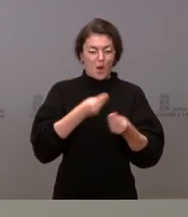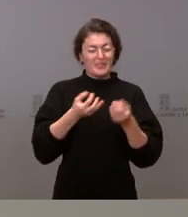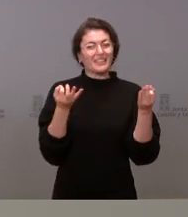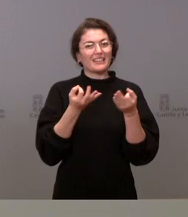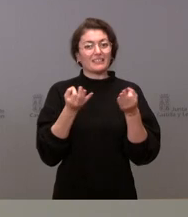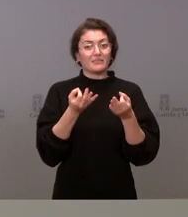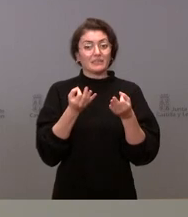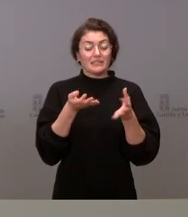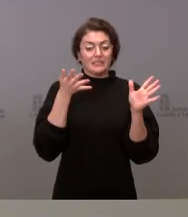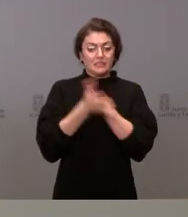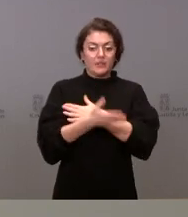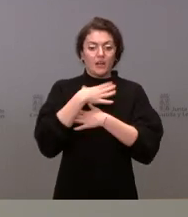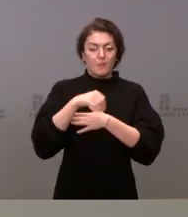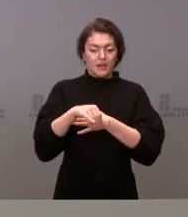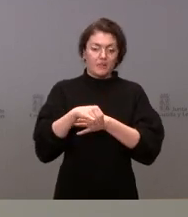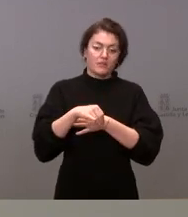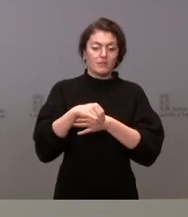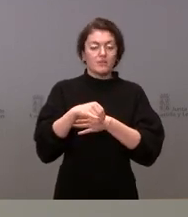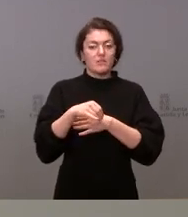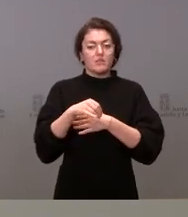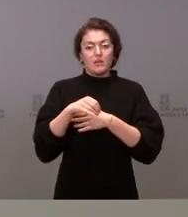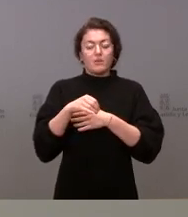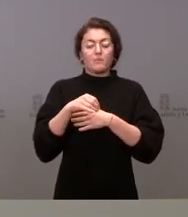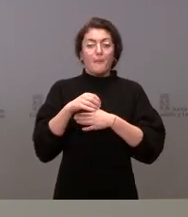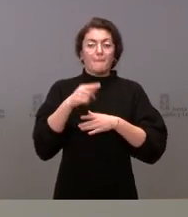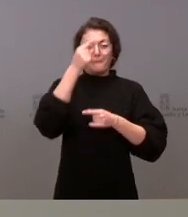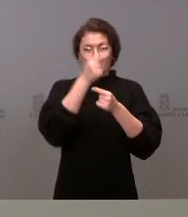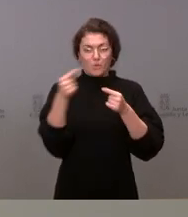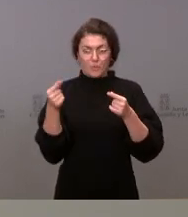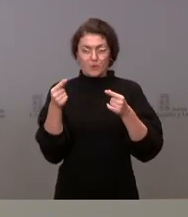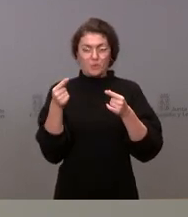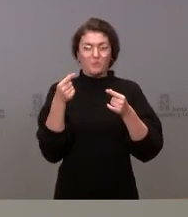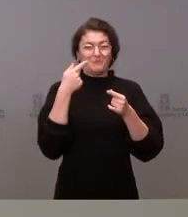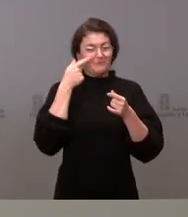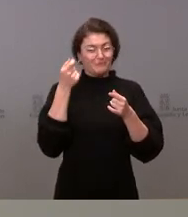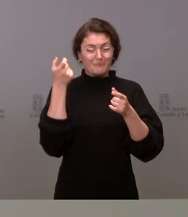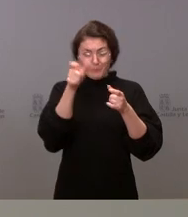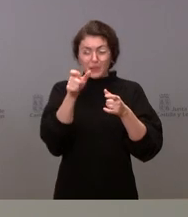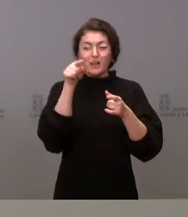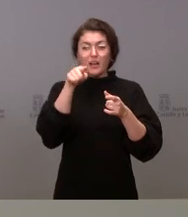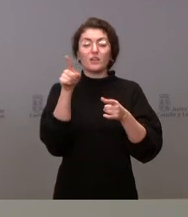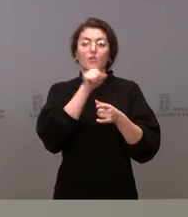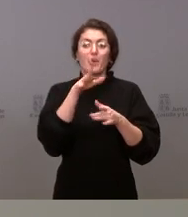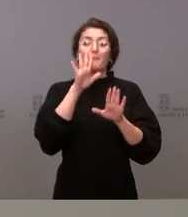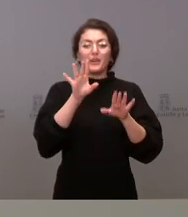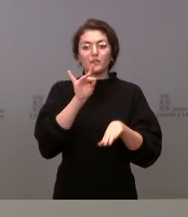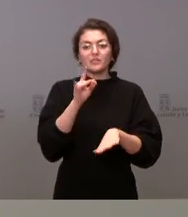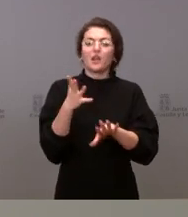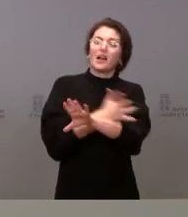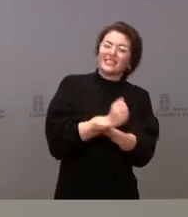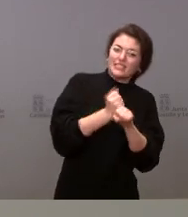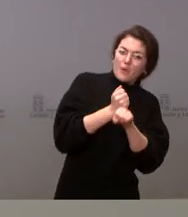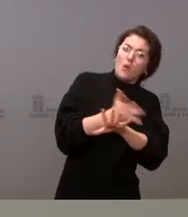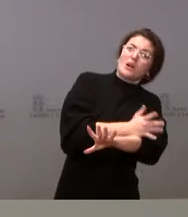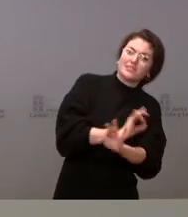no esté el presupuesto del acelerador lineal pero sí la creación del búnker sí los trabajos previos entonces si por tiempos se